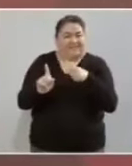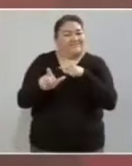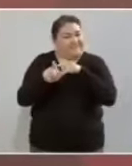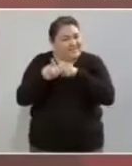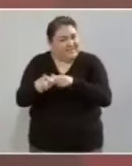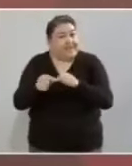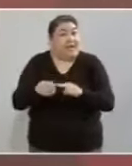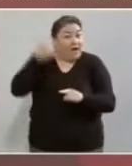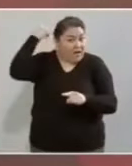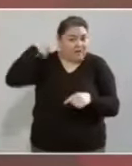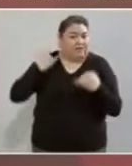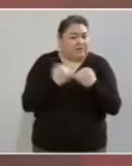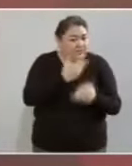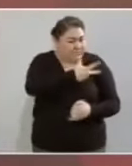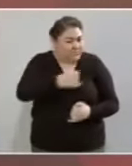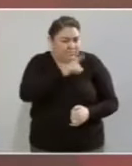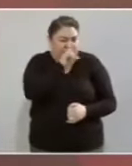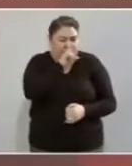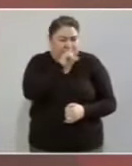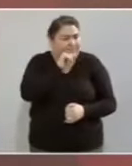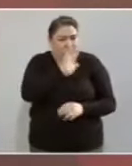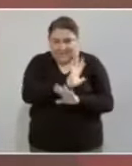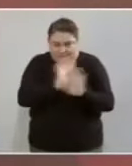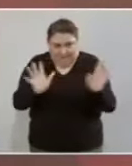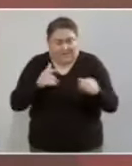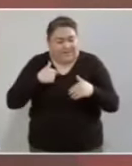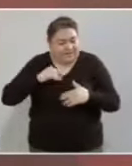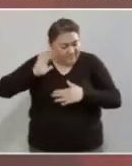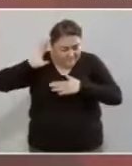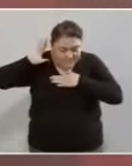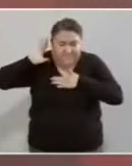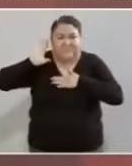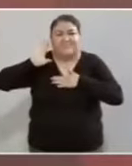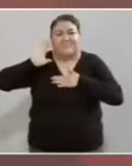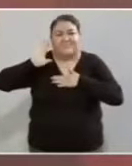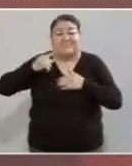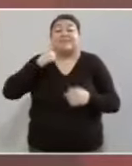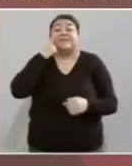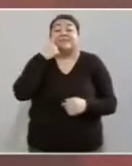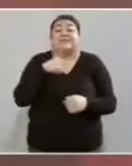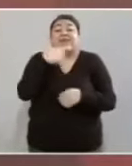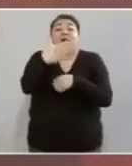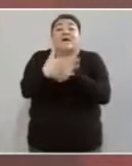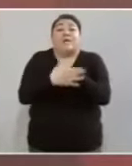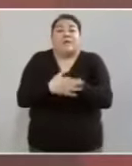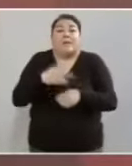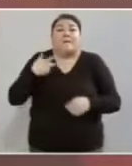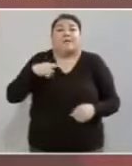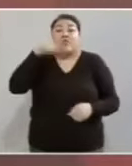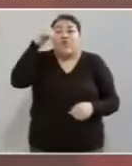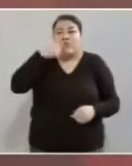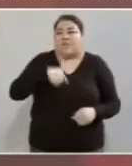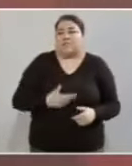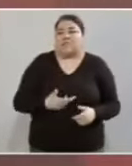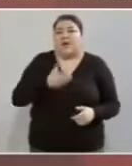como antes. Se los aseguro de que va a haber un tapado. No,